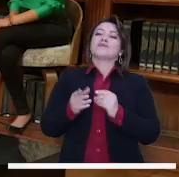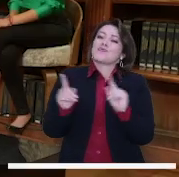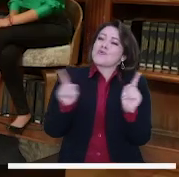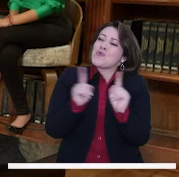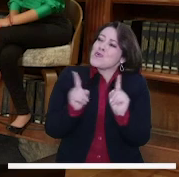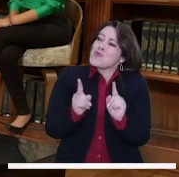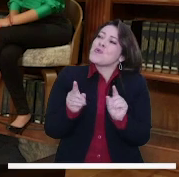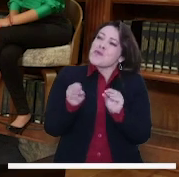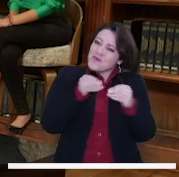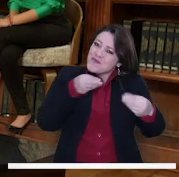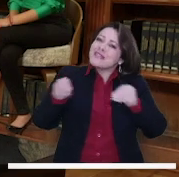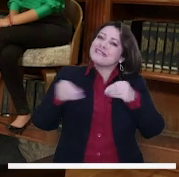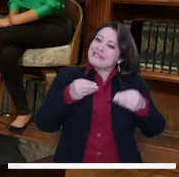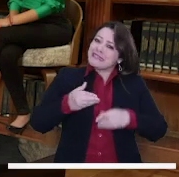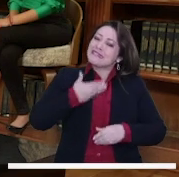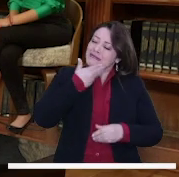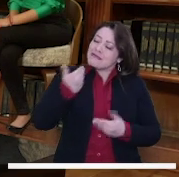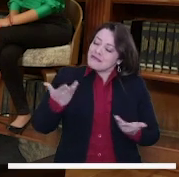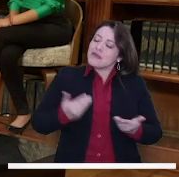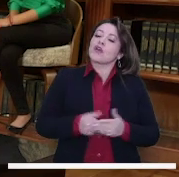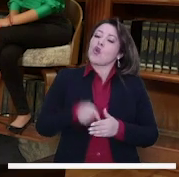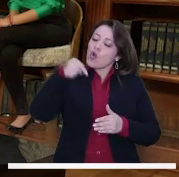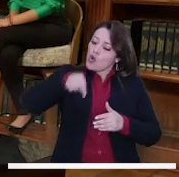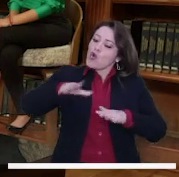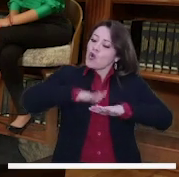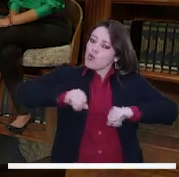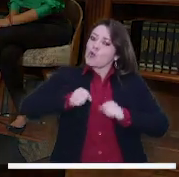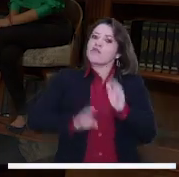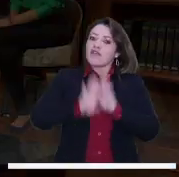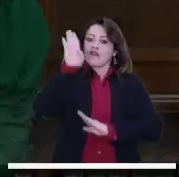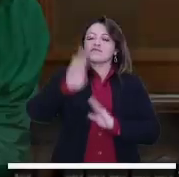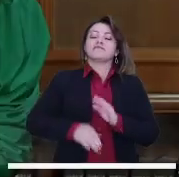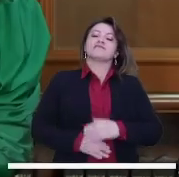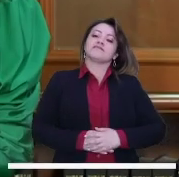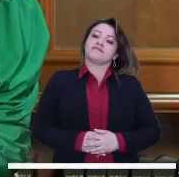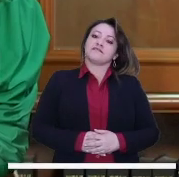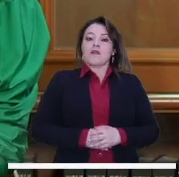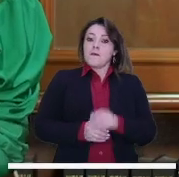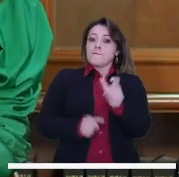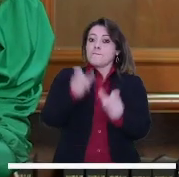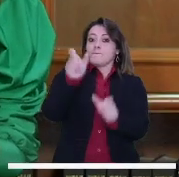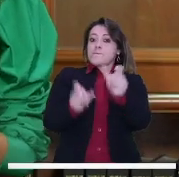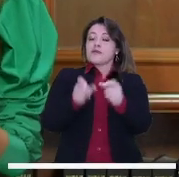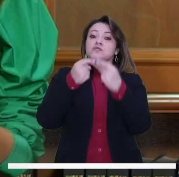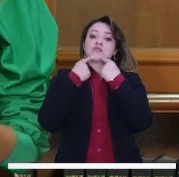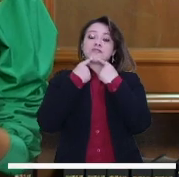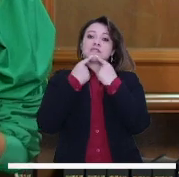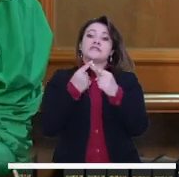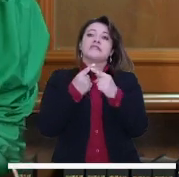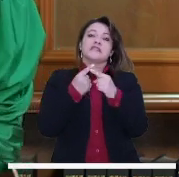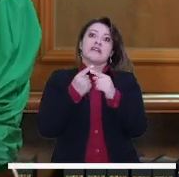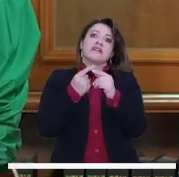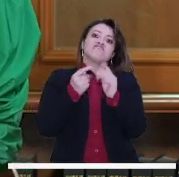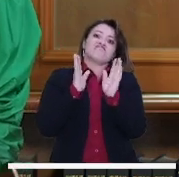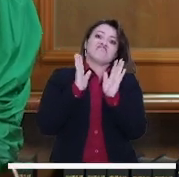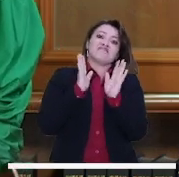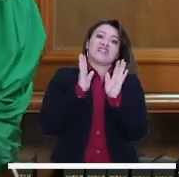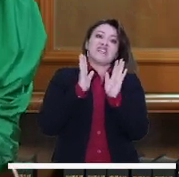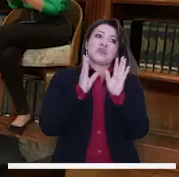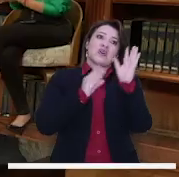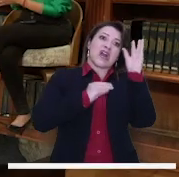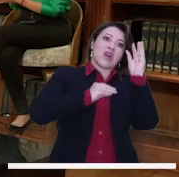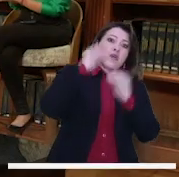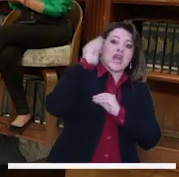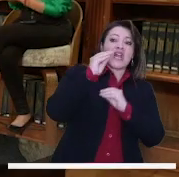idealizando la movilidad y los grandes proyectos de desarrollo que necesita esta ciudad. Hemos visto varias personas que se han manifestado, de pronto no tan a favor del